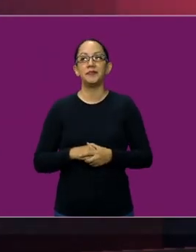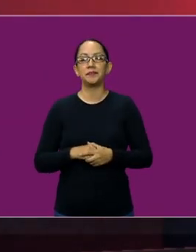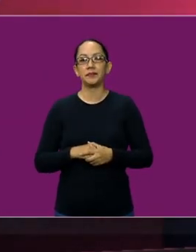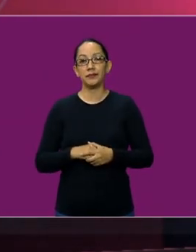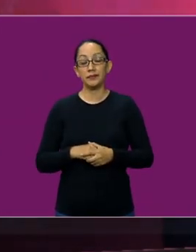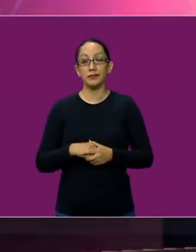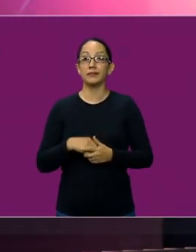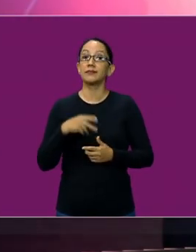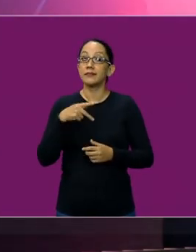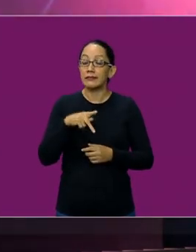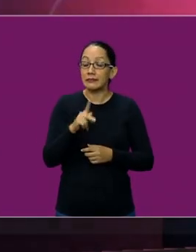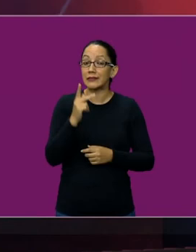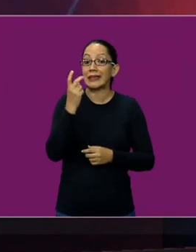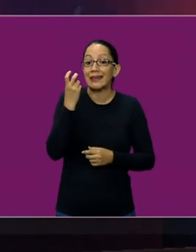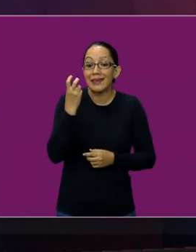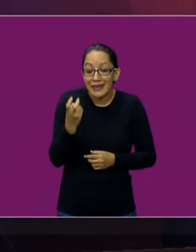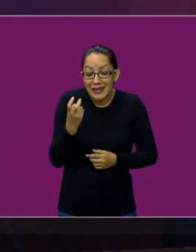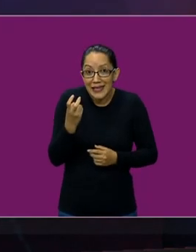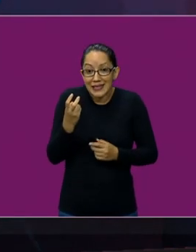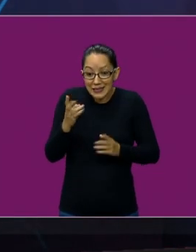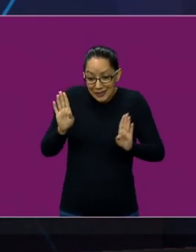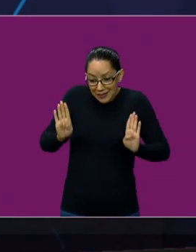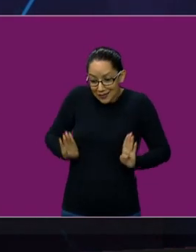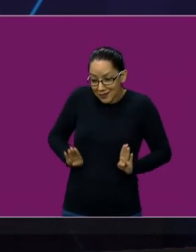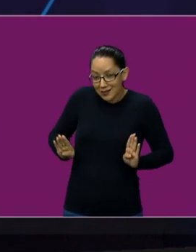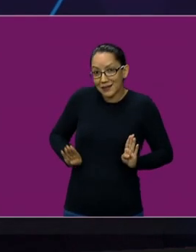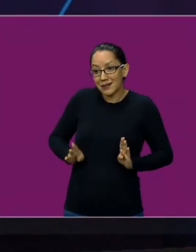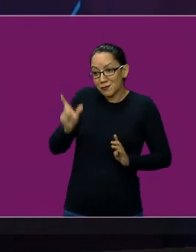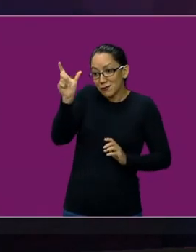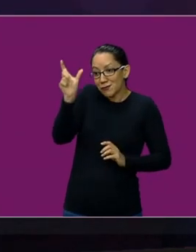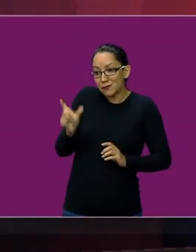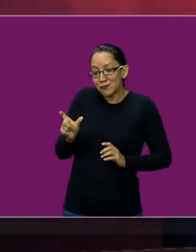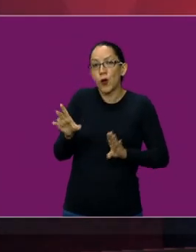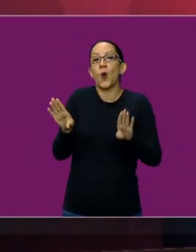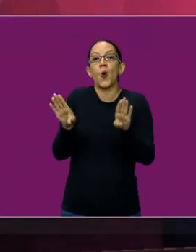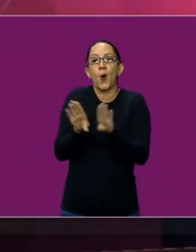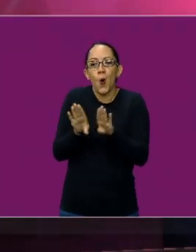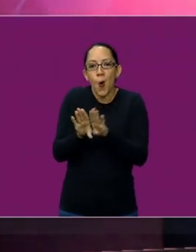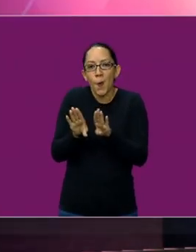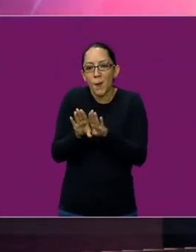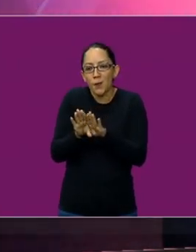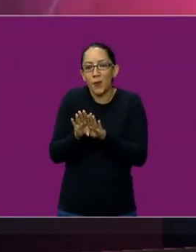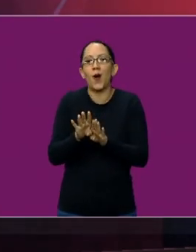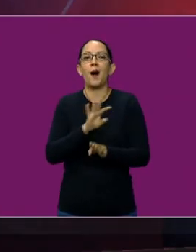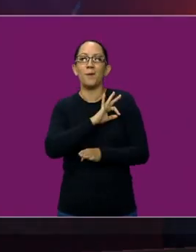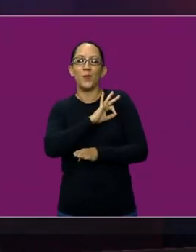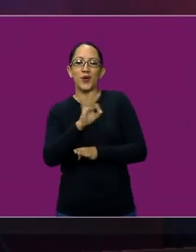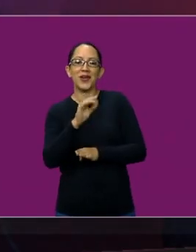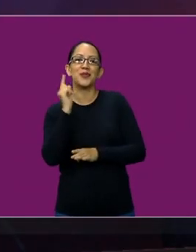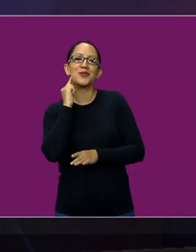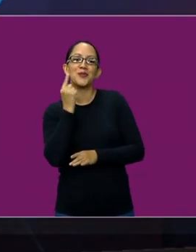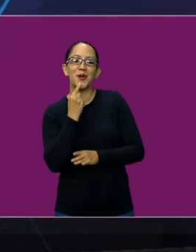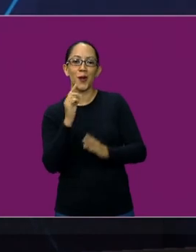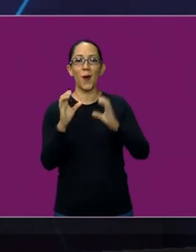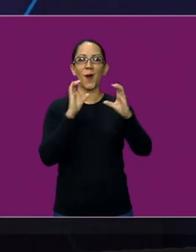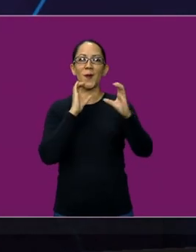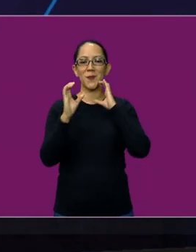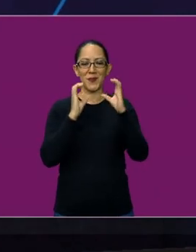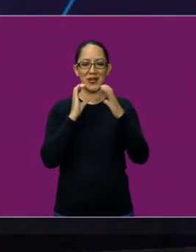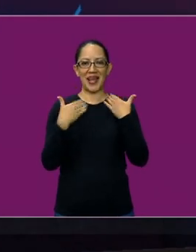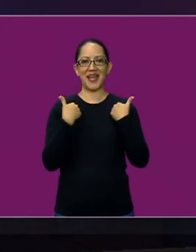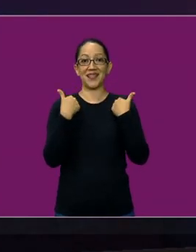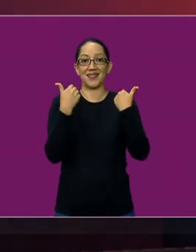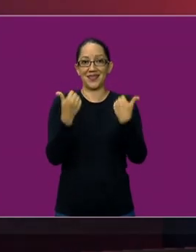Y es esta la manera de que las personas sordas se comuniquen. Pero si te das cuenta el ser humano, somos